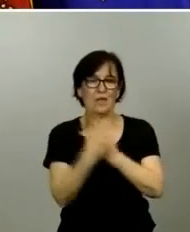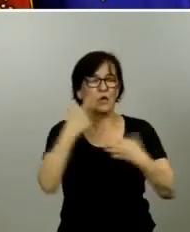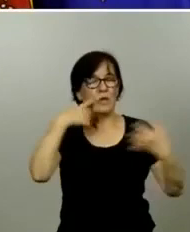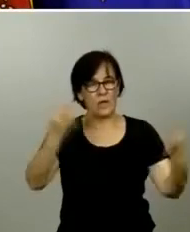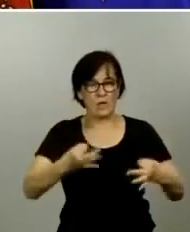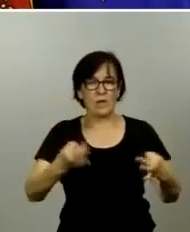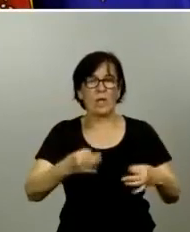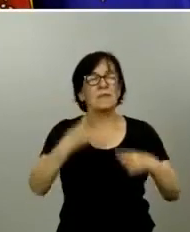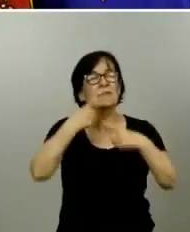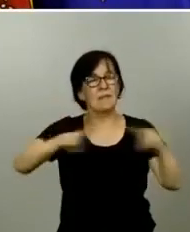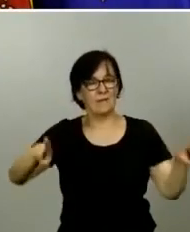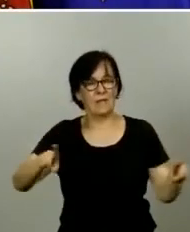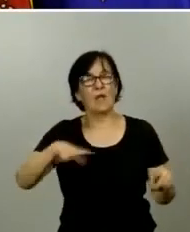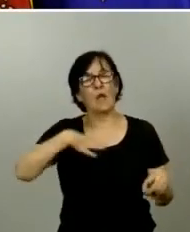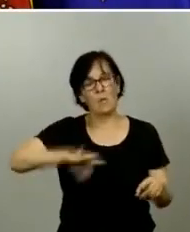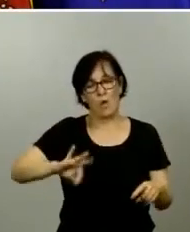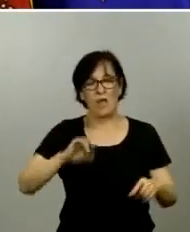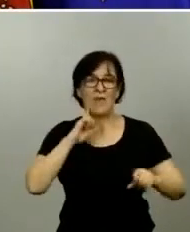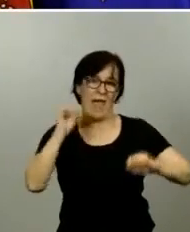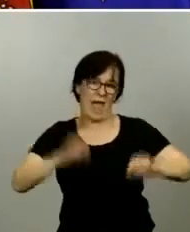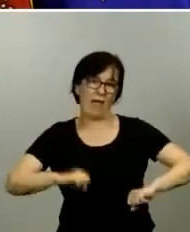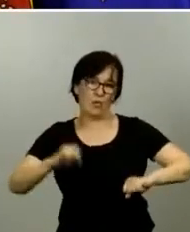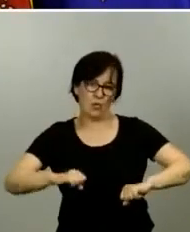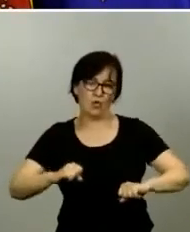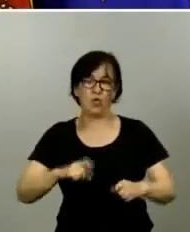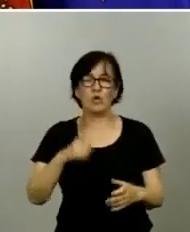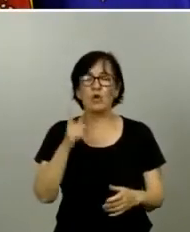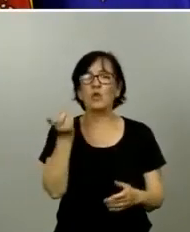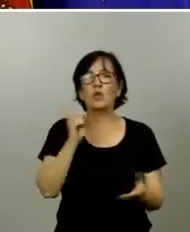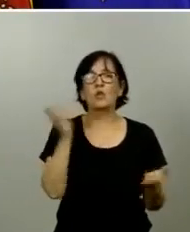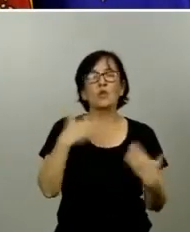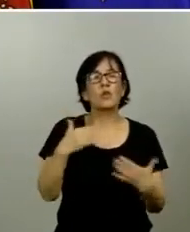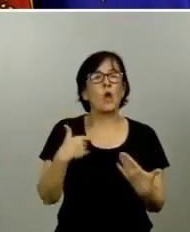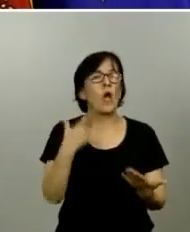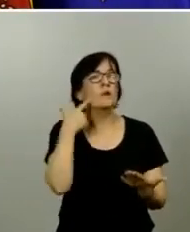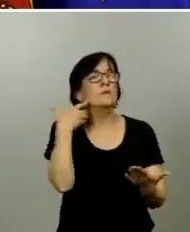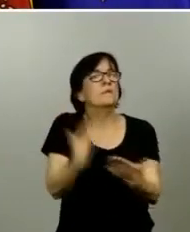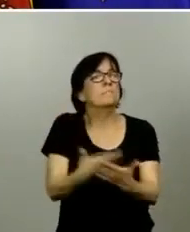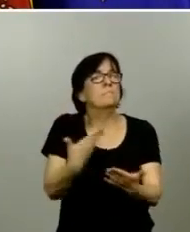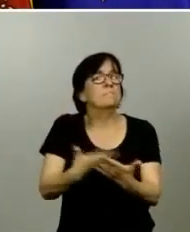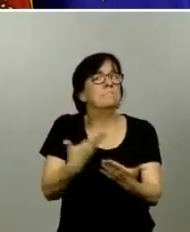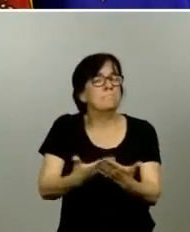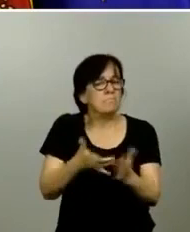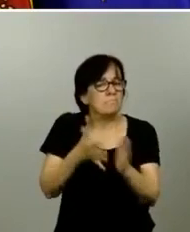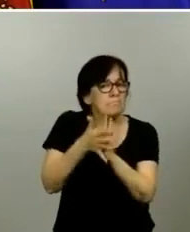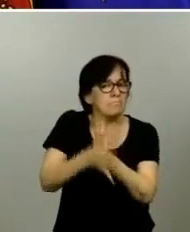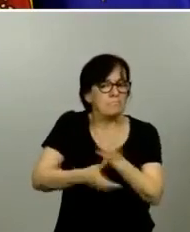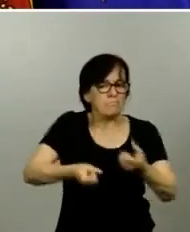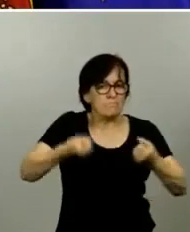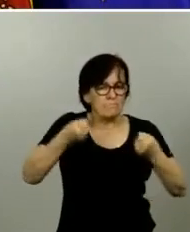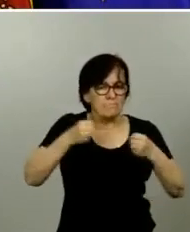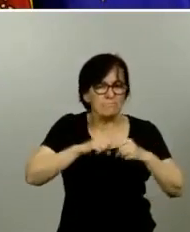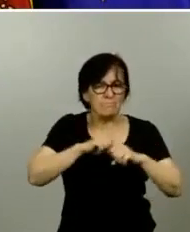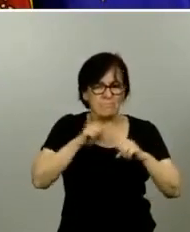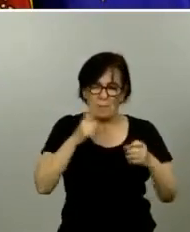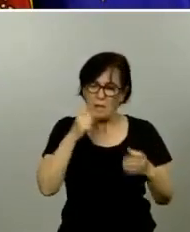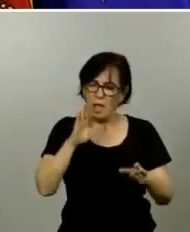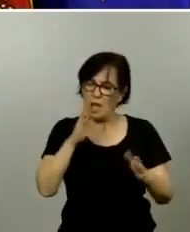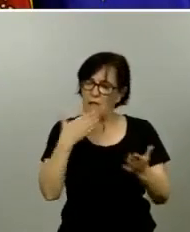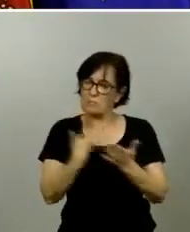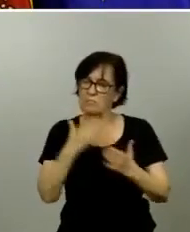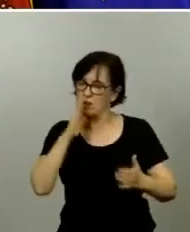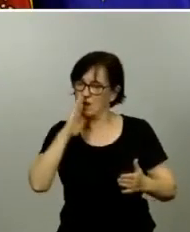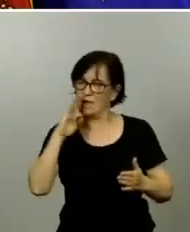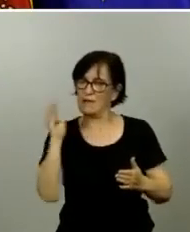diferente a la que puedan generar los adultos no tenemos evidencias sólidas sí que es cierto que las evidencias indirectas podrían indicar